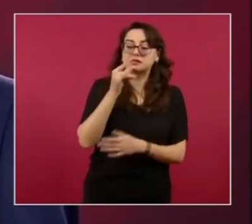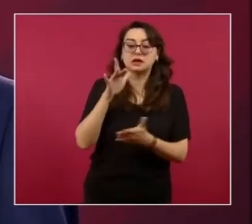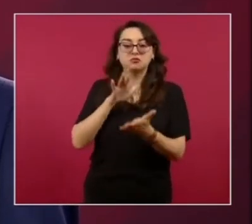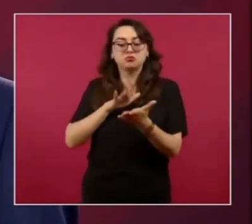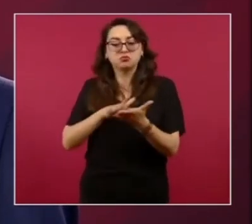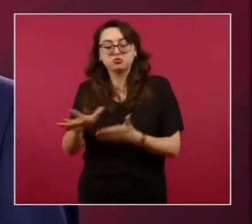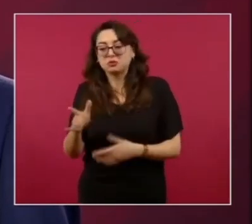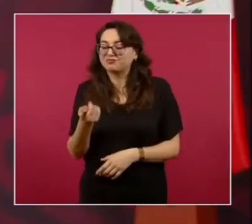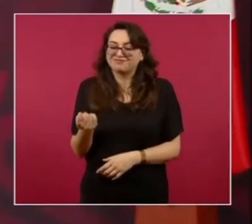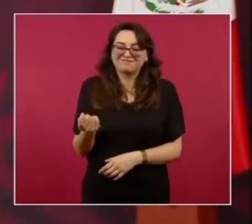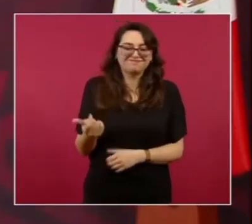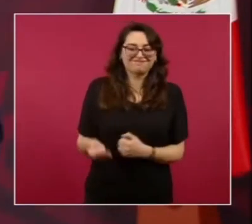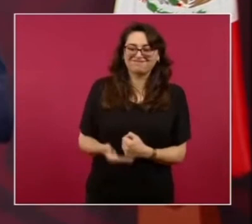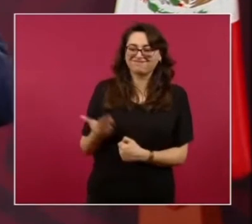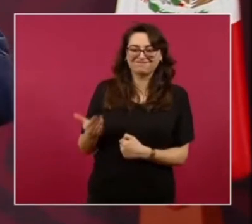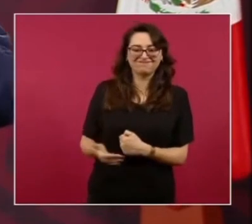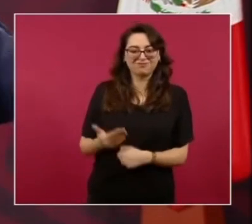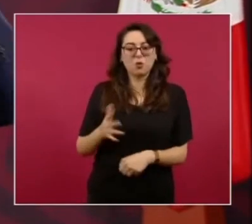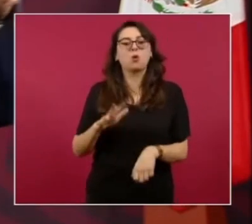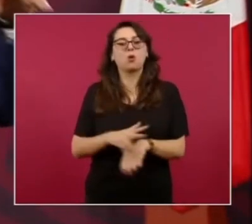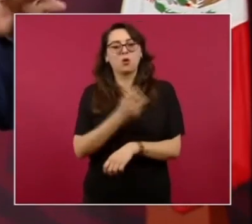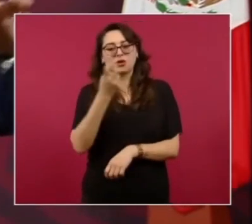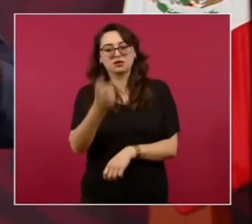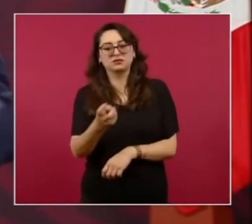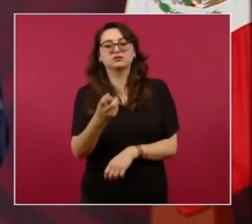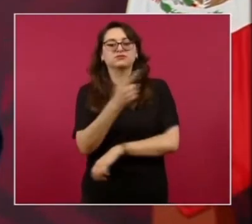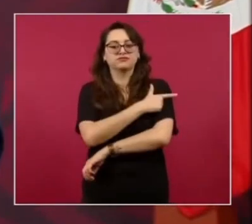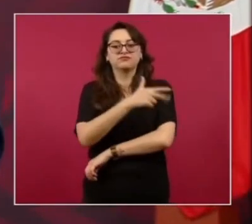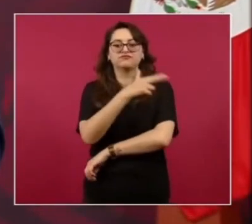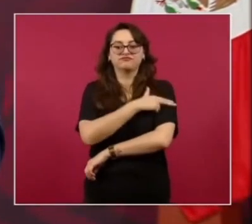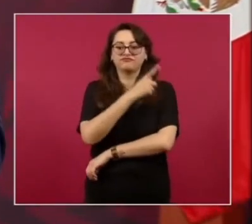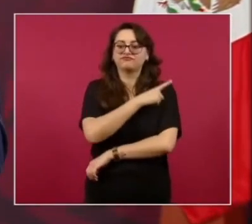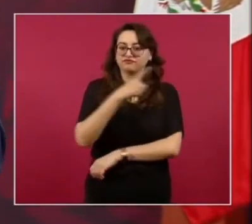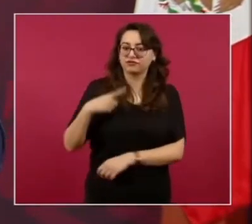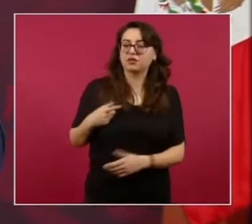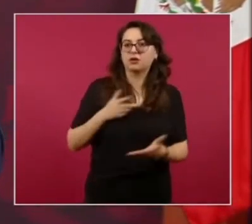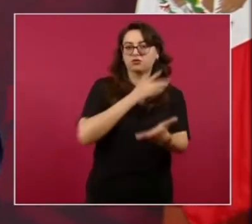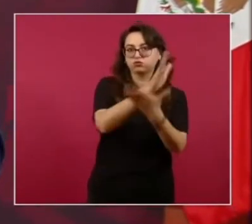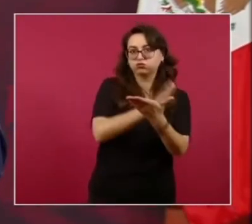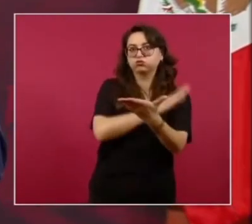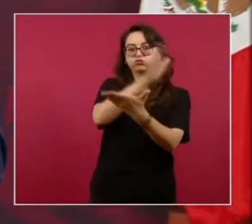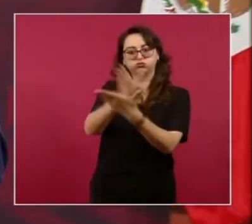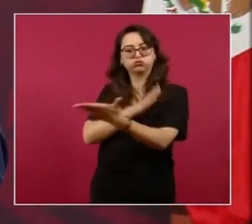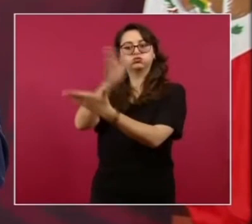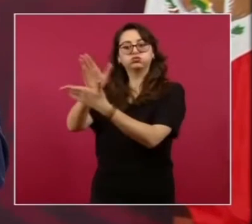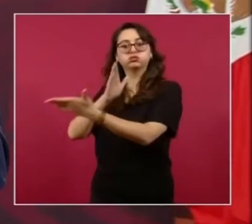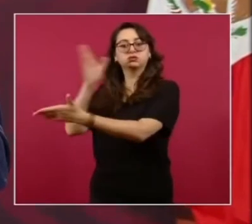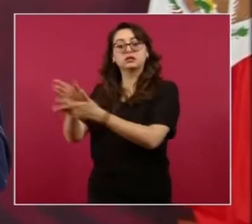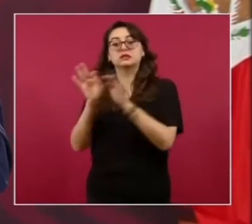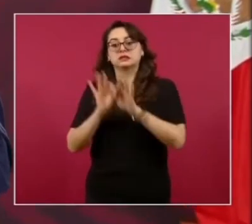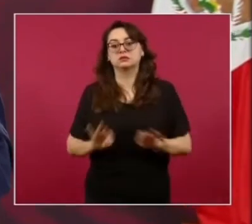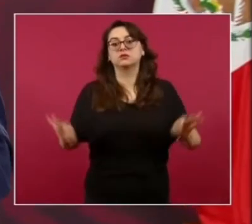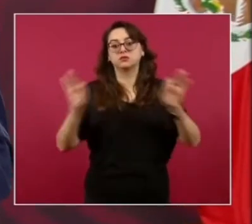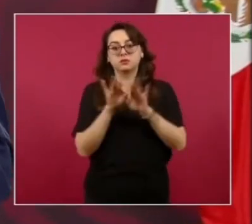importante Seguir construyendo Cuarteles De la